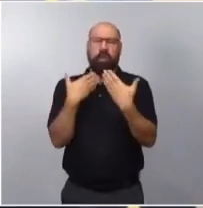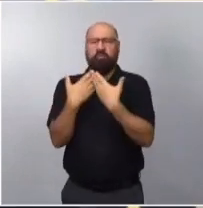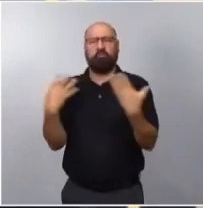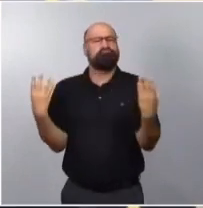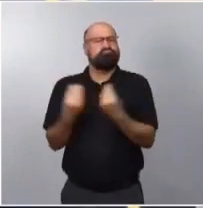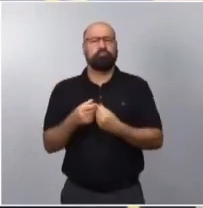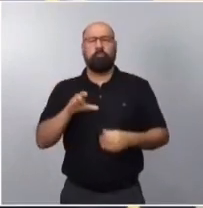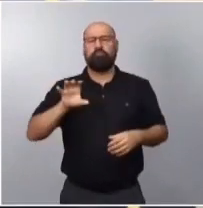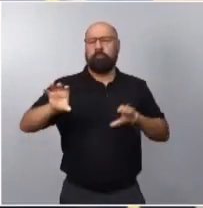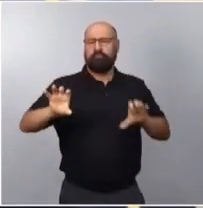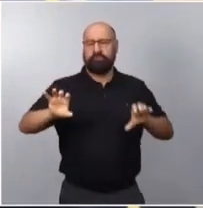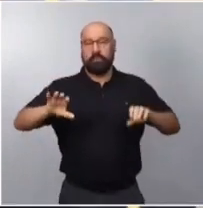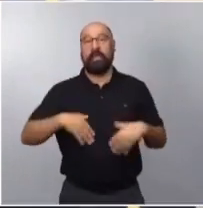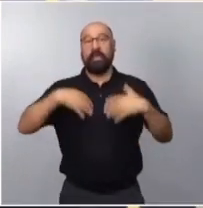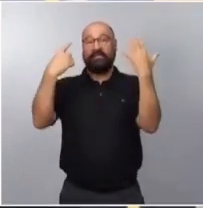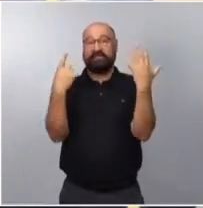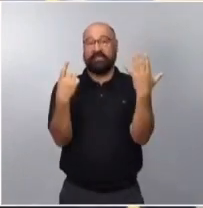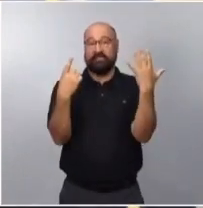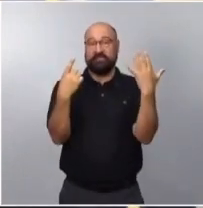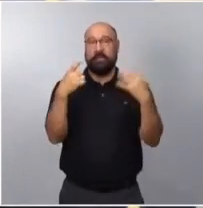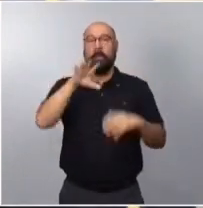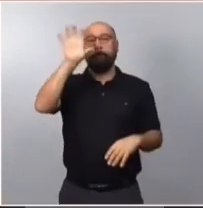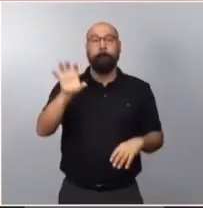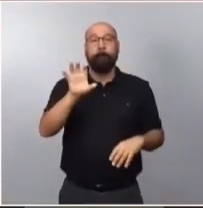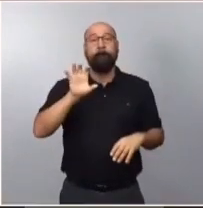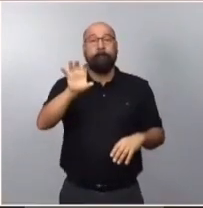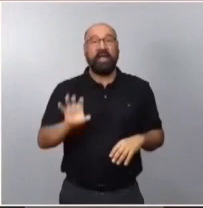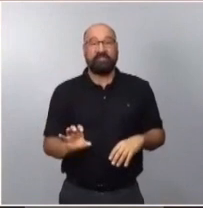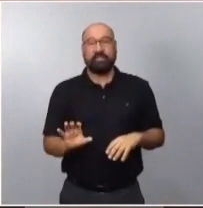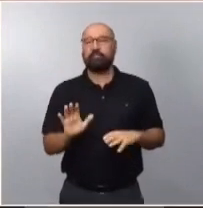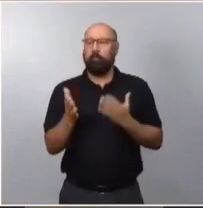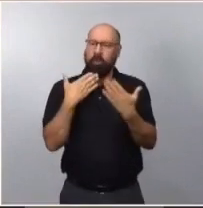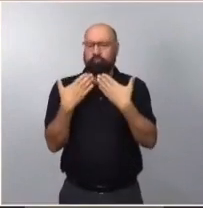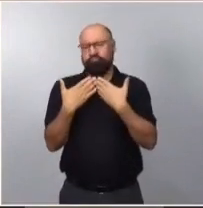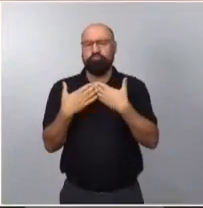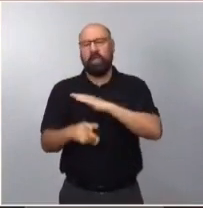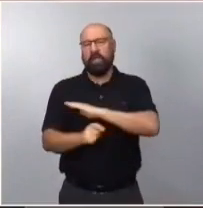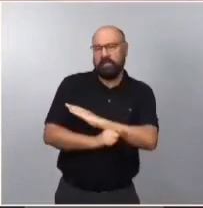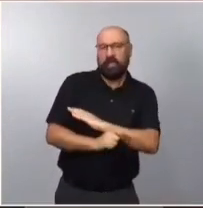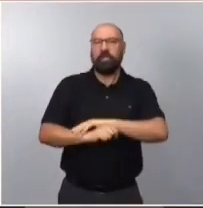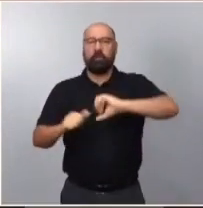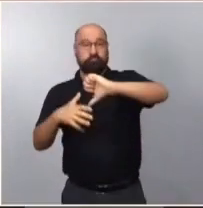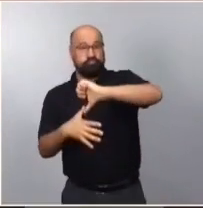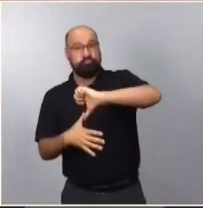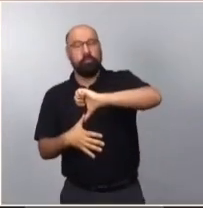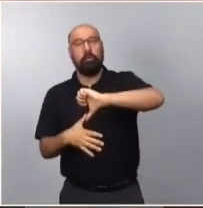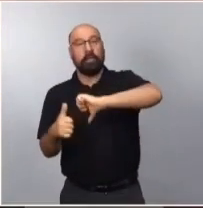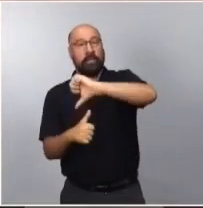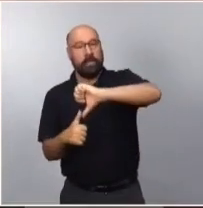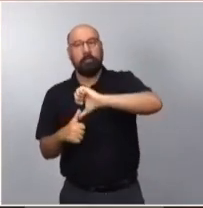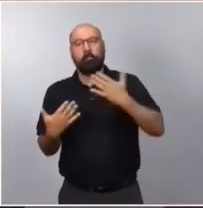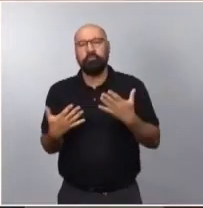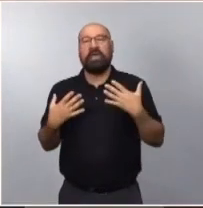saben, es uno de los seis países con los que España mantiene una relación estratégica en América Latina y el Caribe. Y debemos seguir esa senda. Y